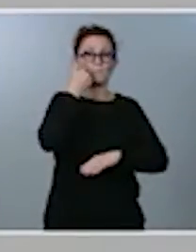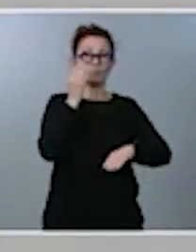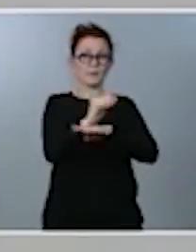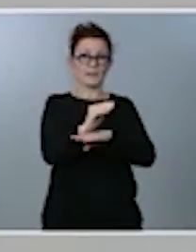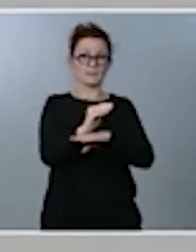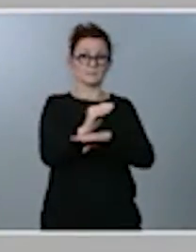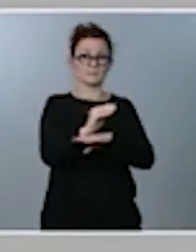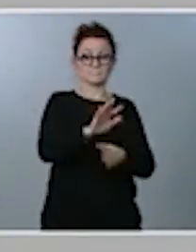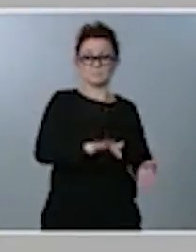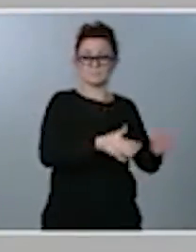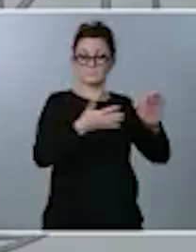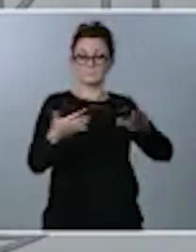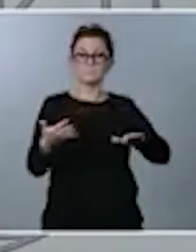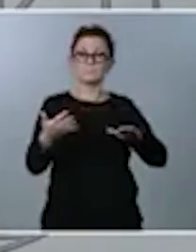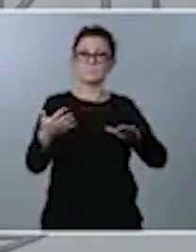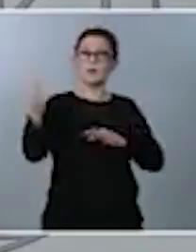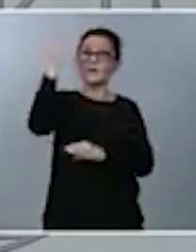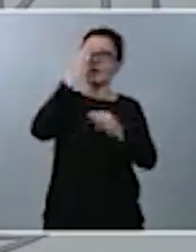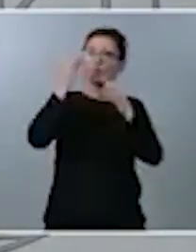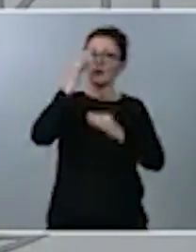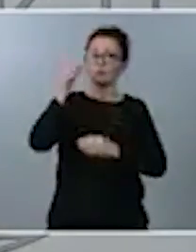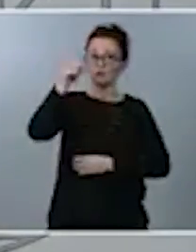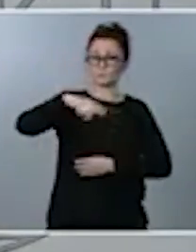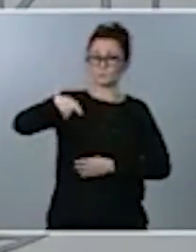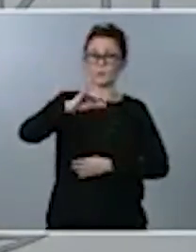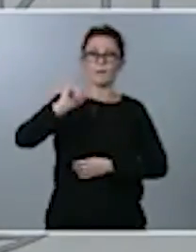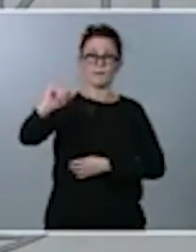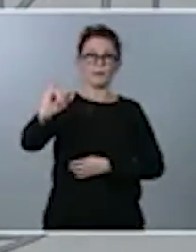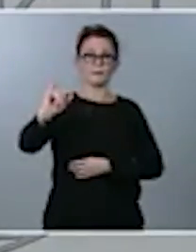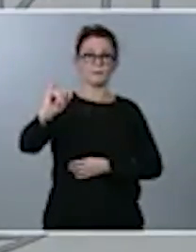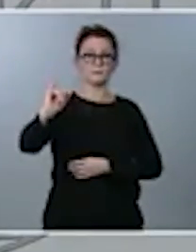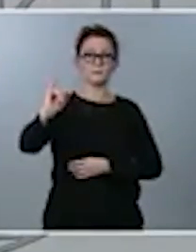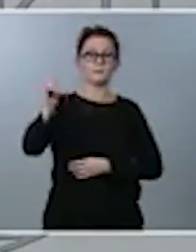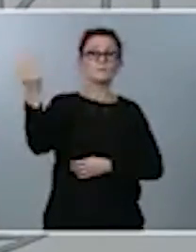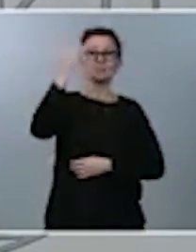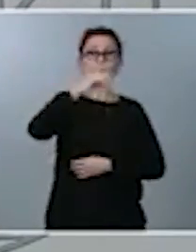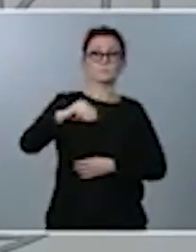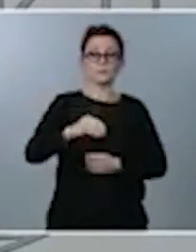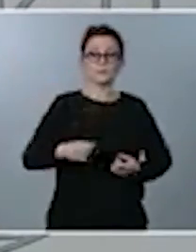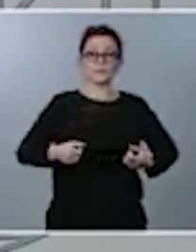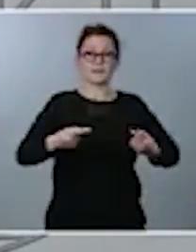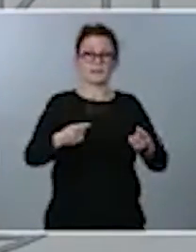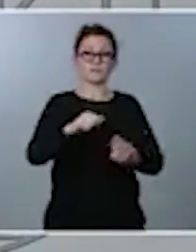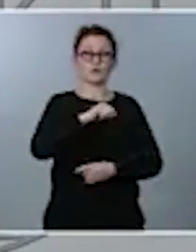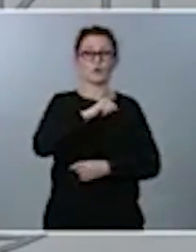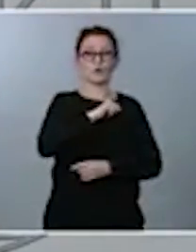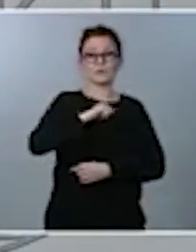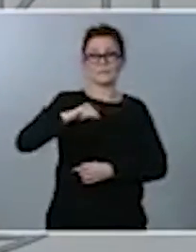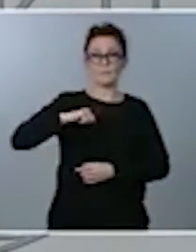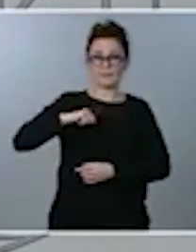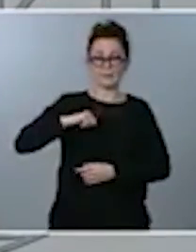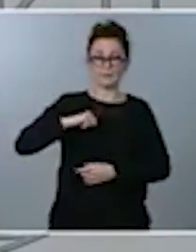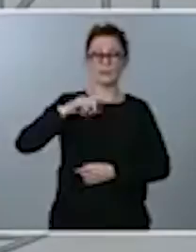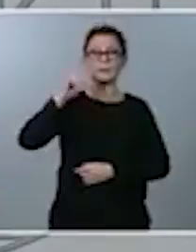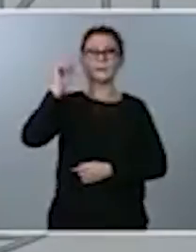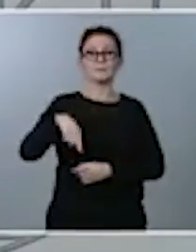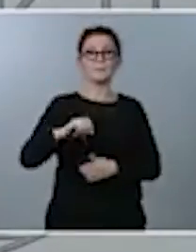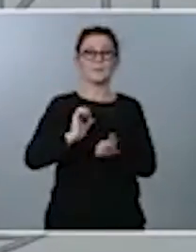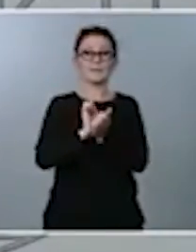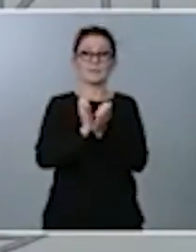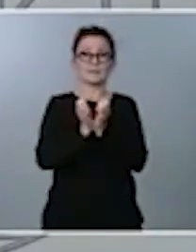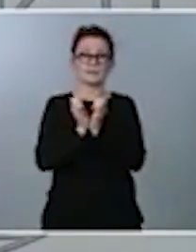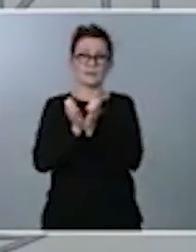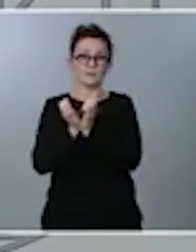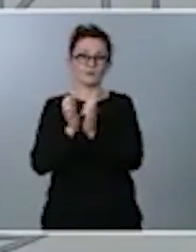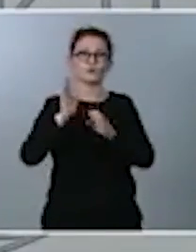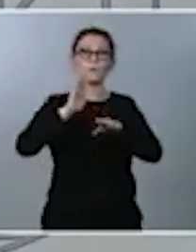ustedes tienen por delante, un incremento importante del gasto en independencia y también de los créditos necesarios para combatir